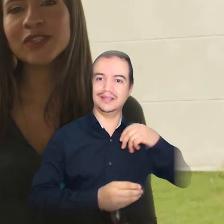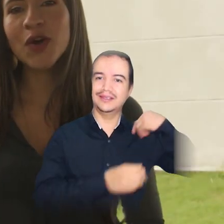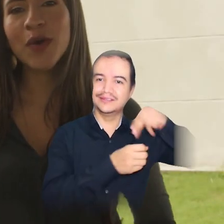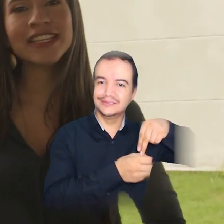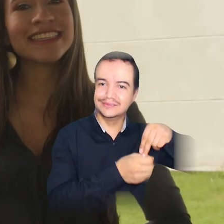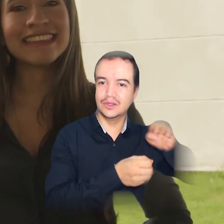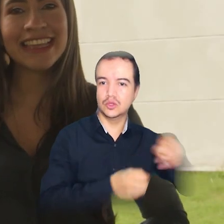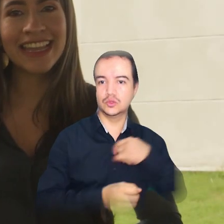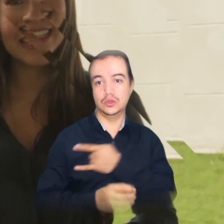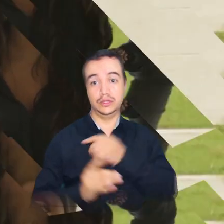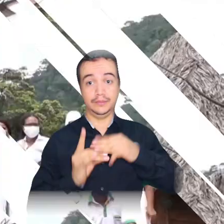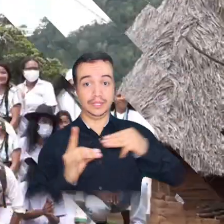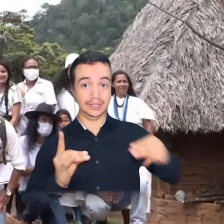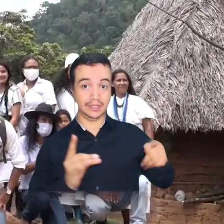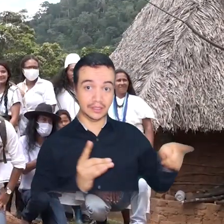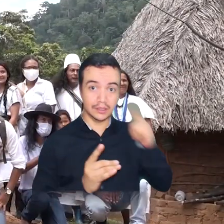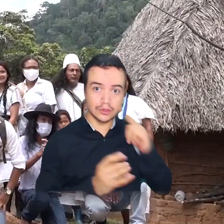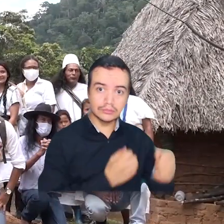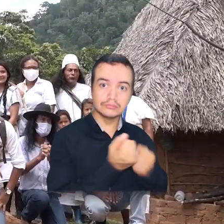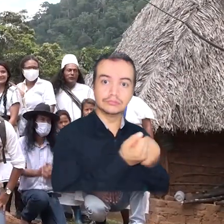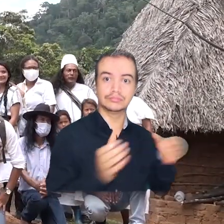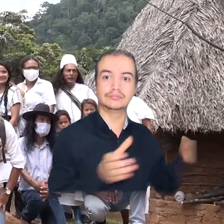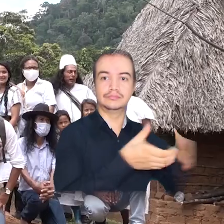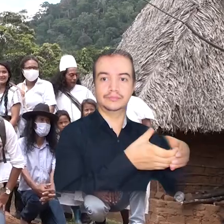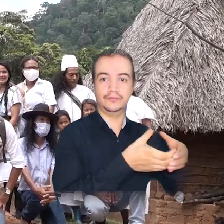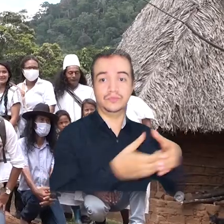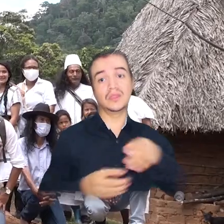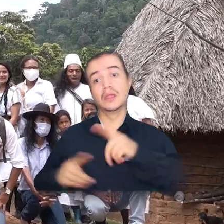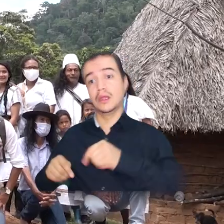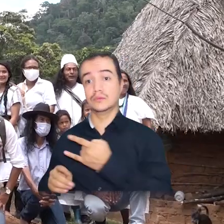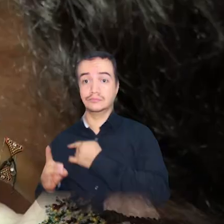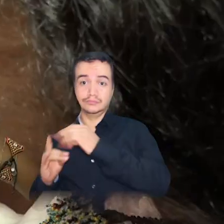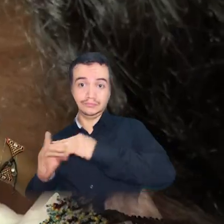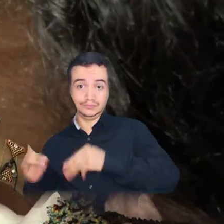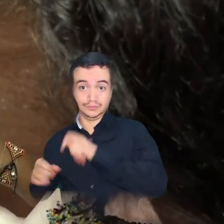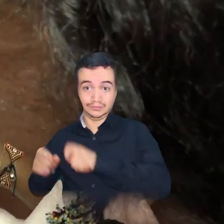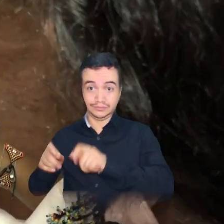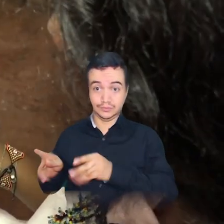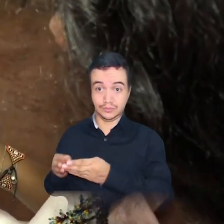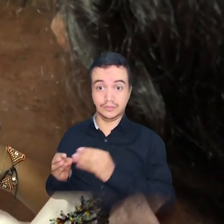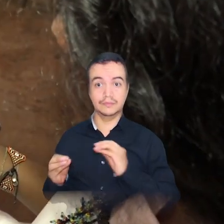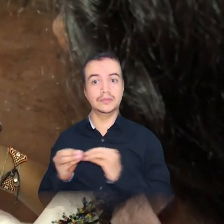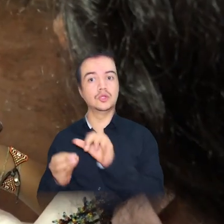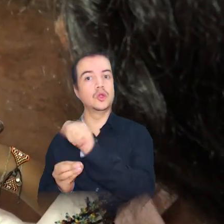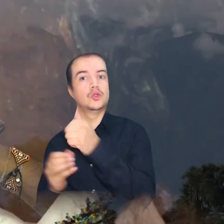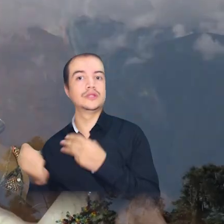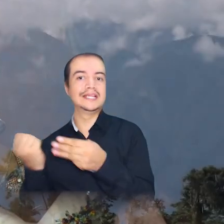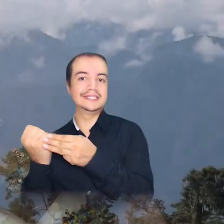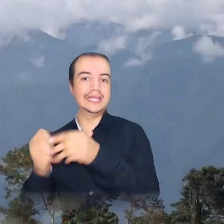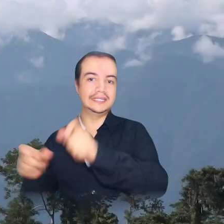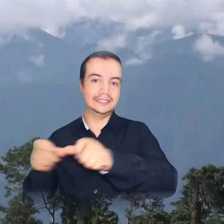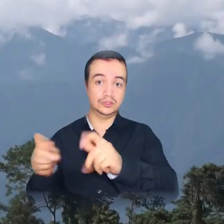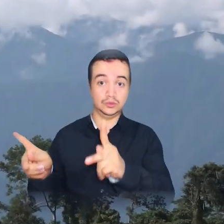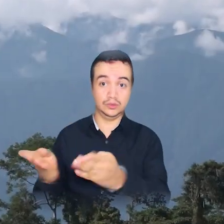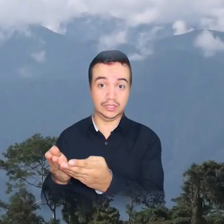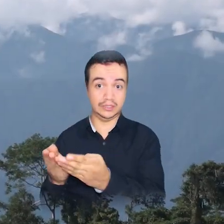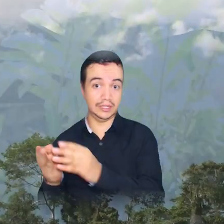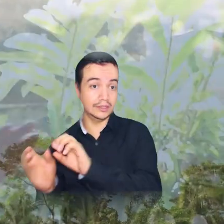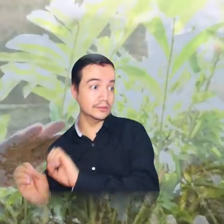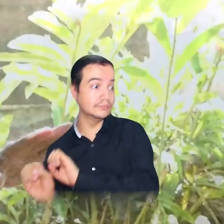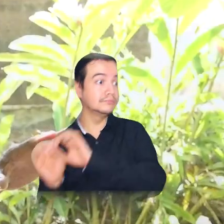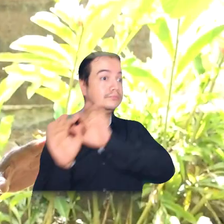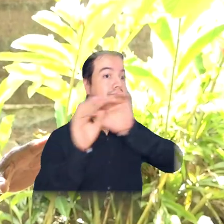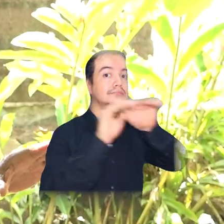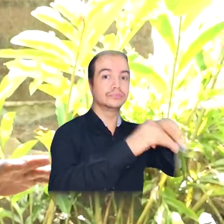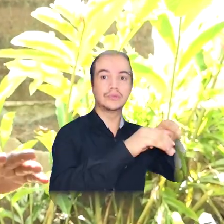esta manera, los jóvenes indígenas que cursan programas en Uni Magdalena, otros del SENA y estudiantes de instituciones educativas, retomaron sus